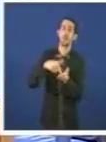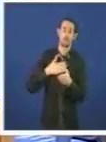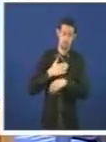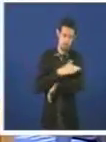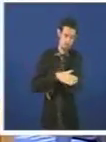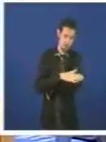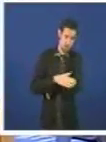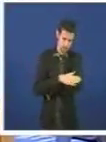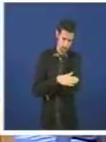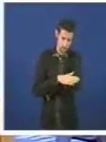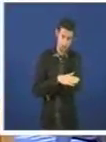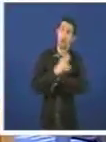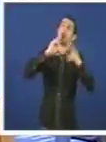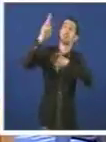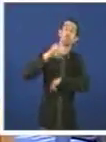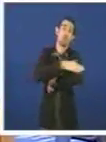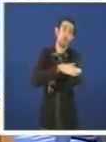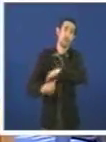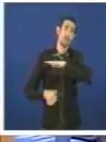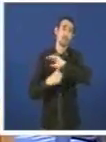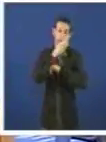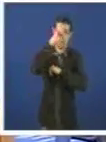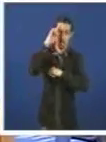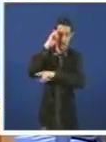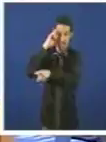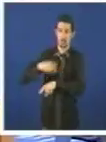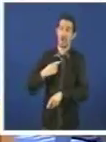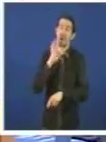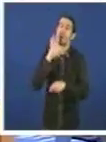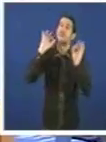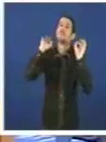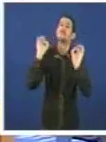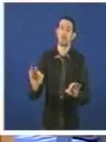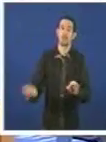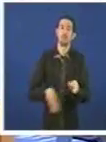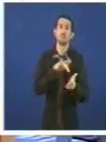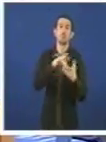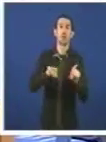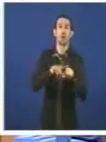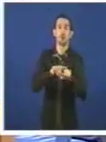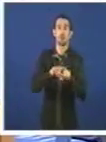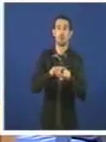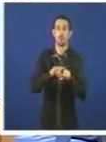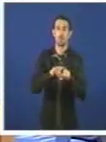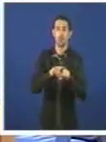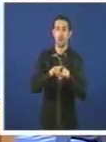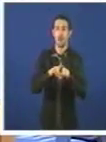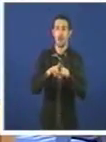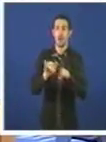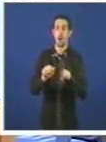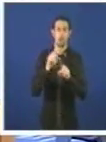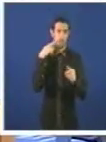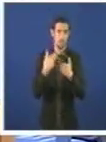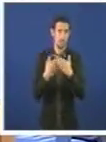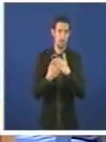facemos ao goberno central, siguen a ser exactamente as mesmas que facía antes, antes no senso de que hai unha evidencia que a tramitación da